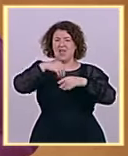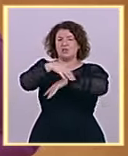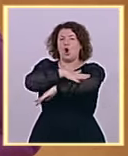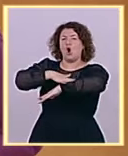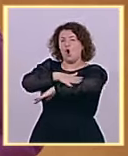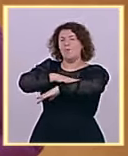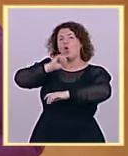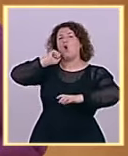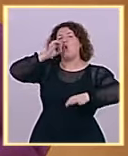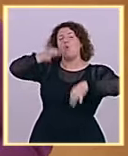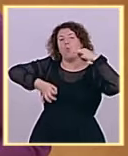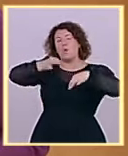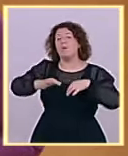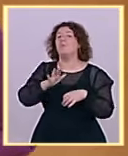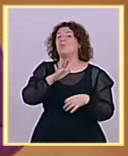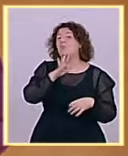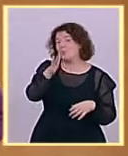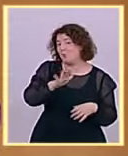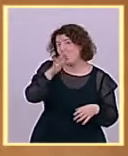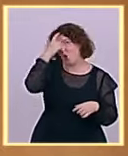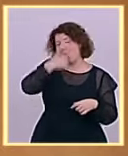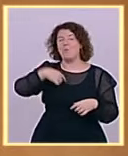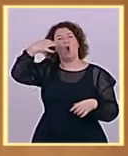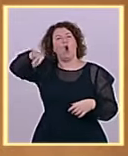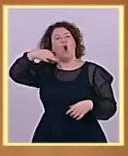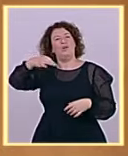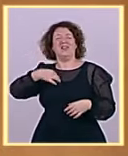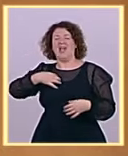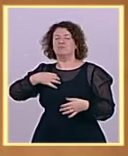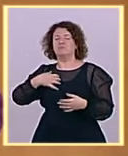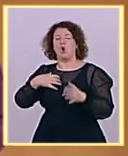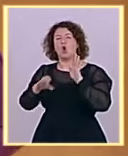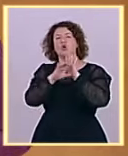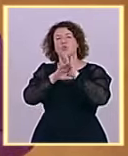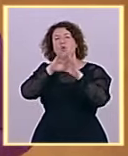único garante constitucional. ¿Hay algo más antidemocrático, señor Feijó?